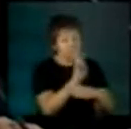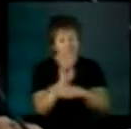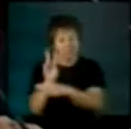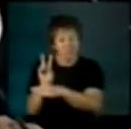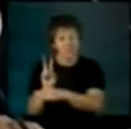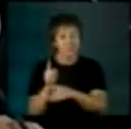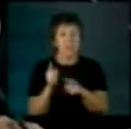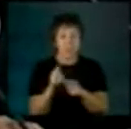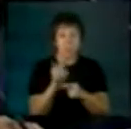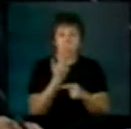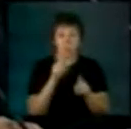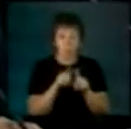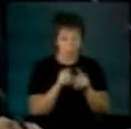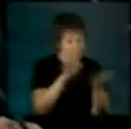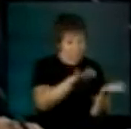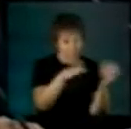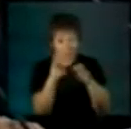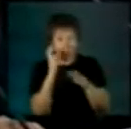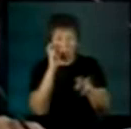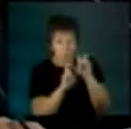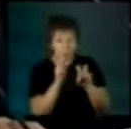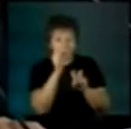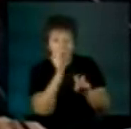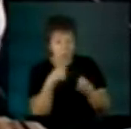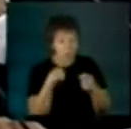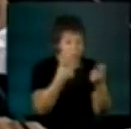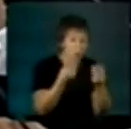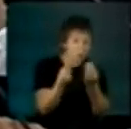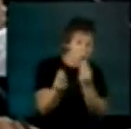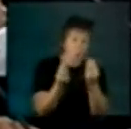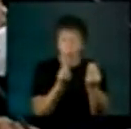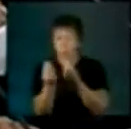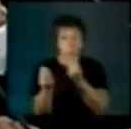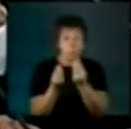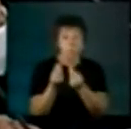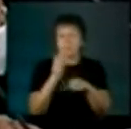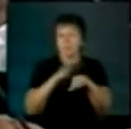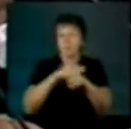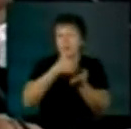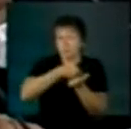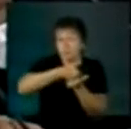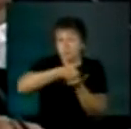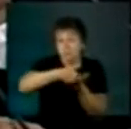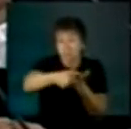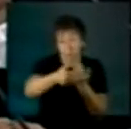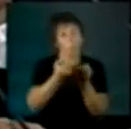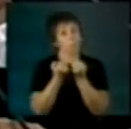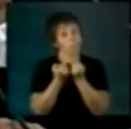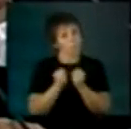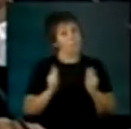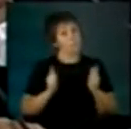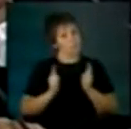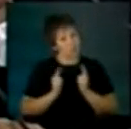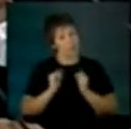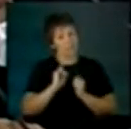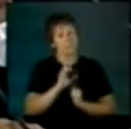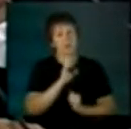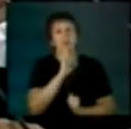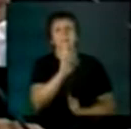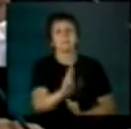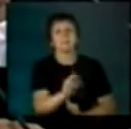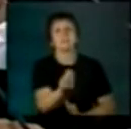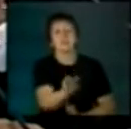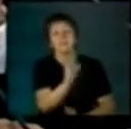del vaivén político para que puedan proyectarse en el tiempo y consumar sus efectos.